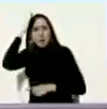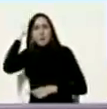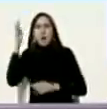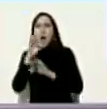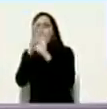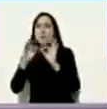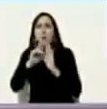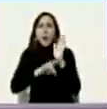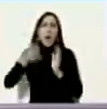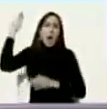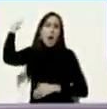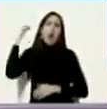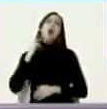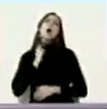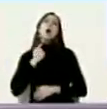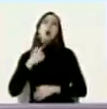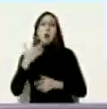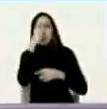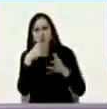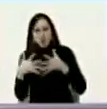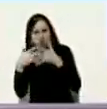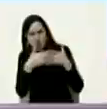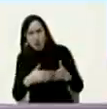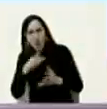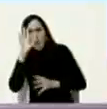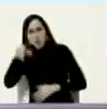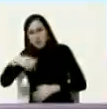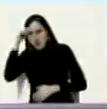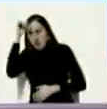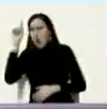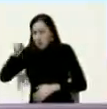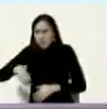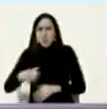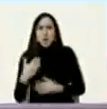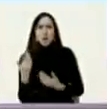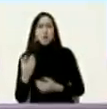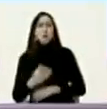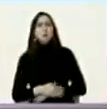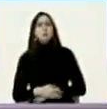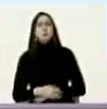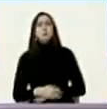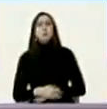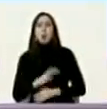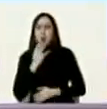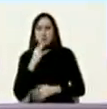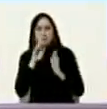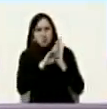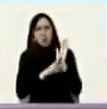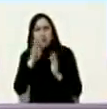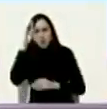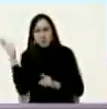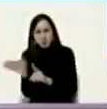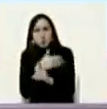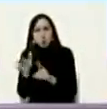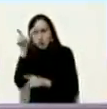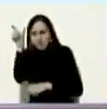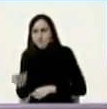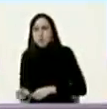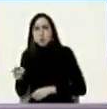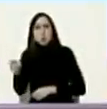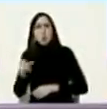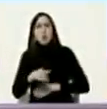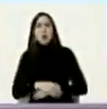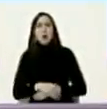manual de la tortura de los Estados Unidos en Irak por ejemplo o el manual de tortura de los Estados Unidos en